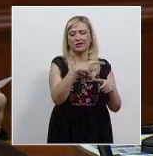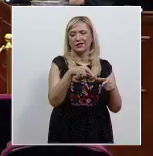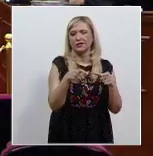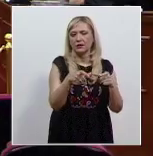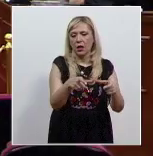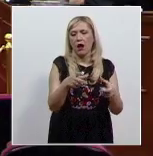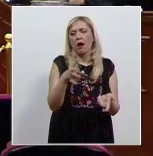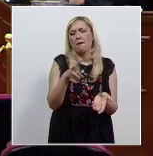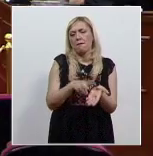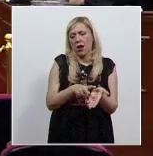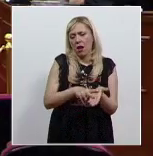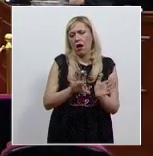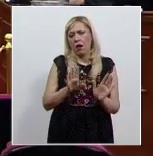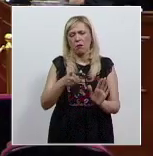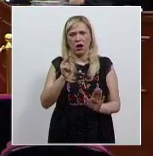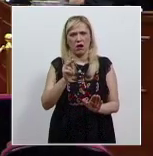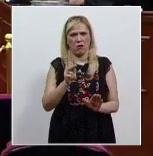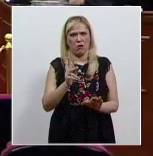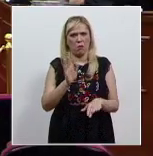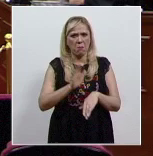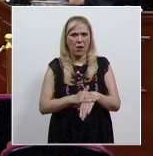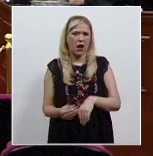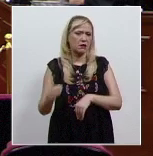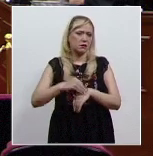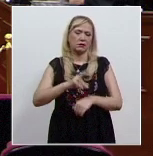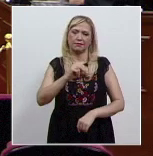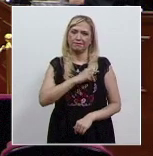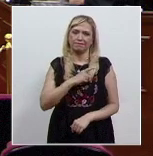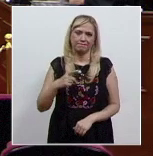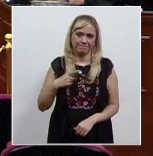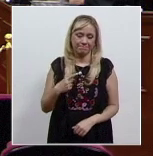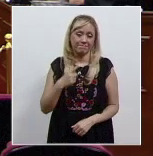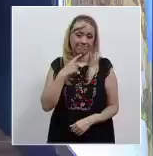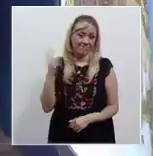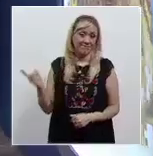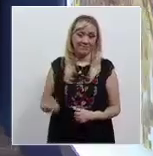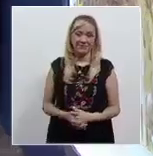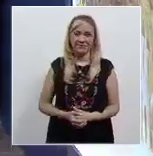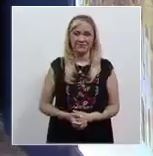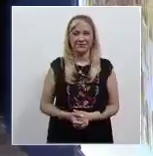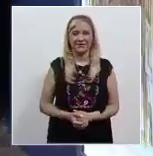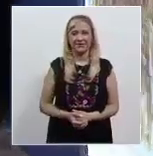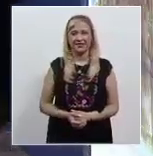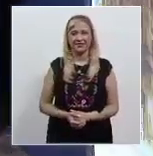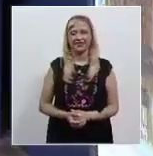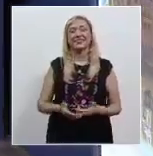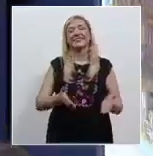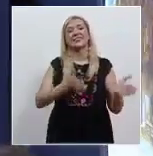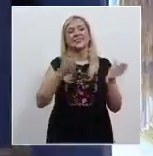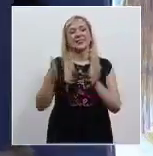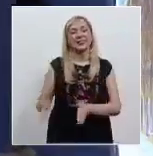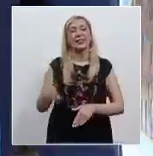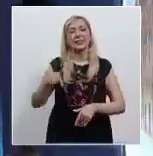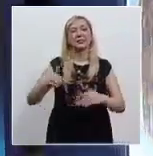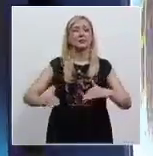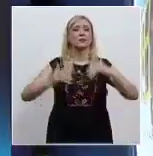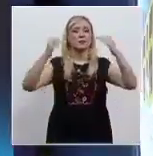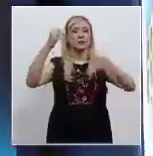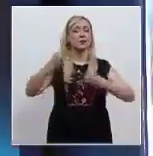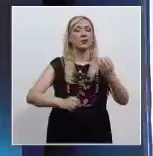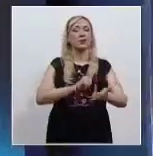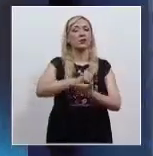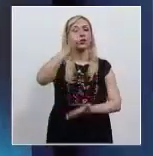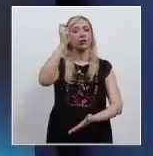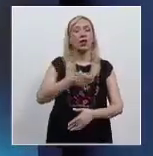documento. Para el canal del Poder Judicial de la Federación, Mario López Peña. En más noticias, la Suprema Corte dio a